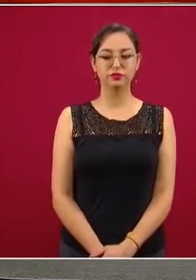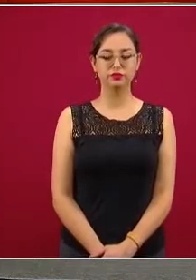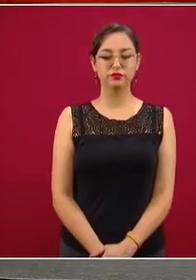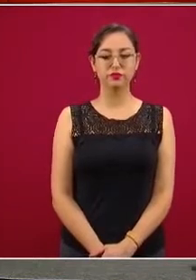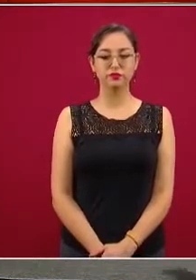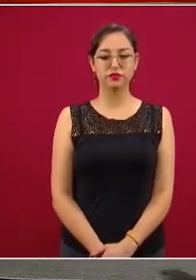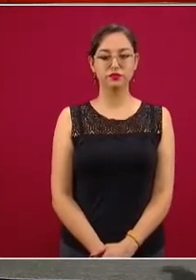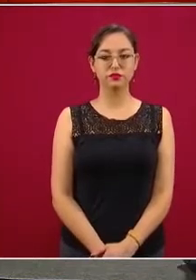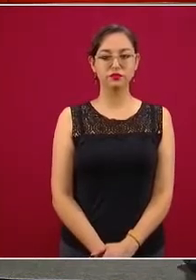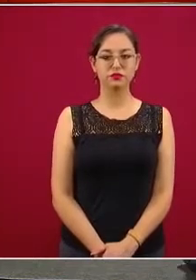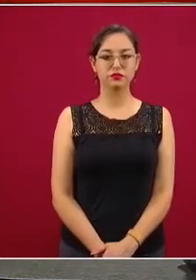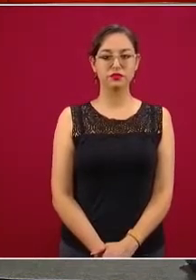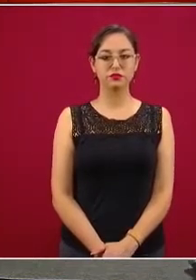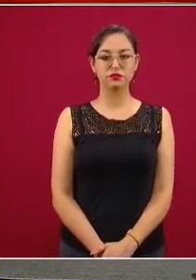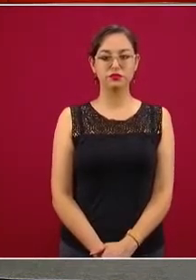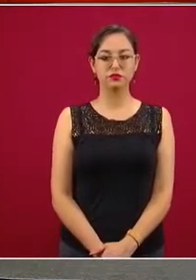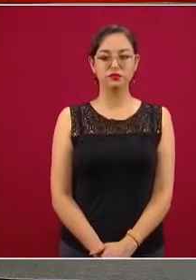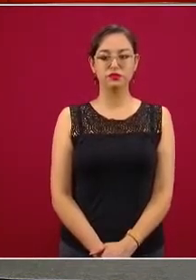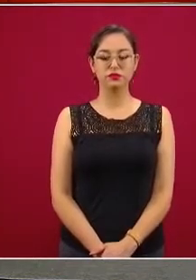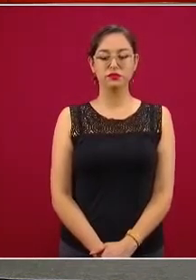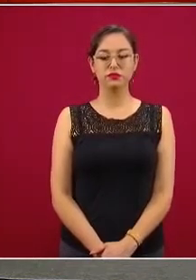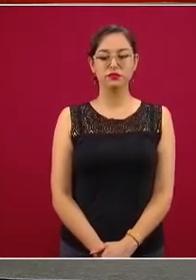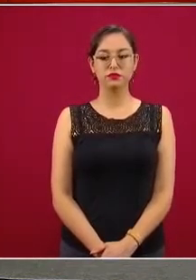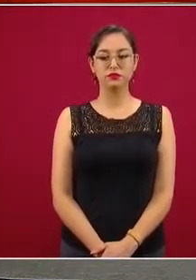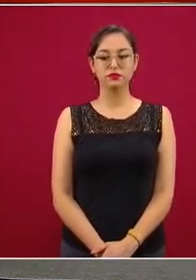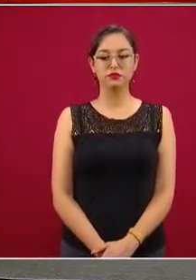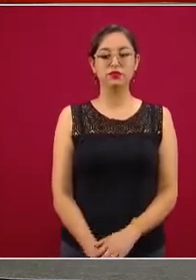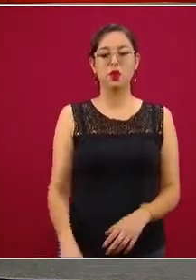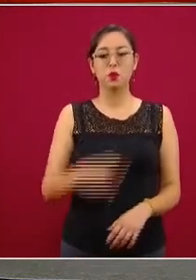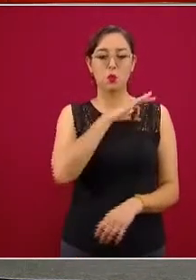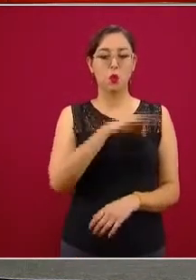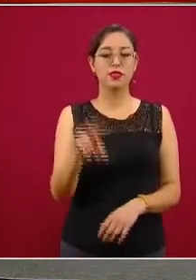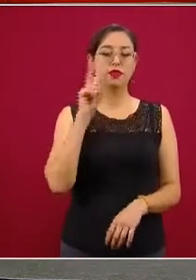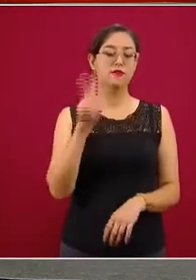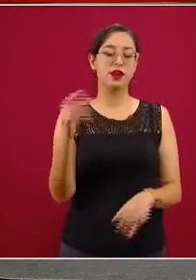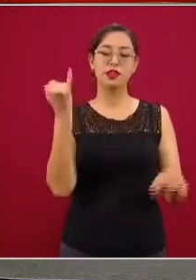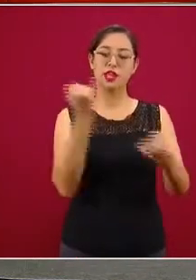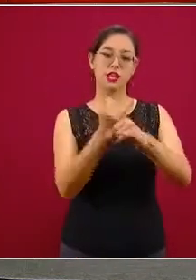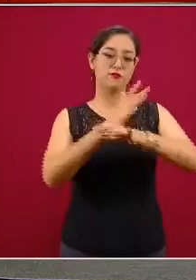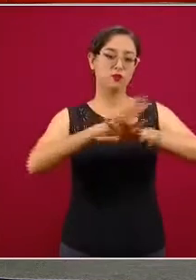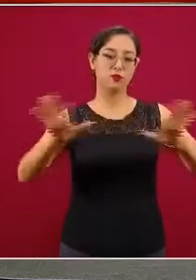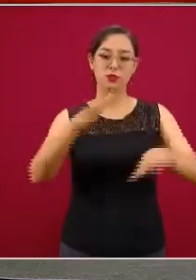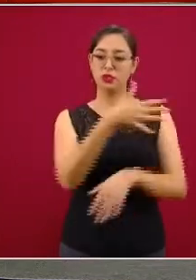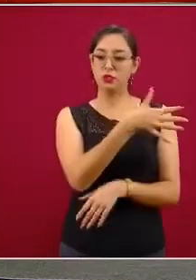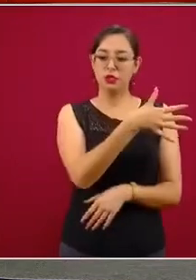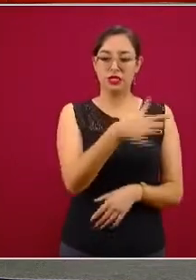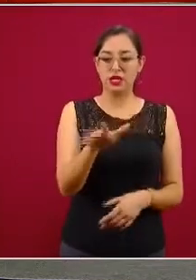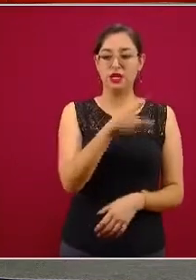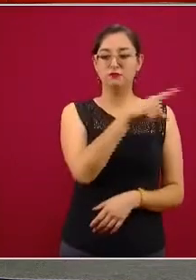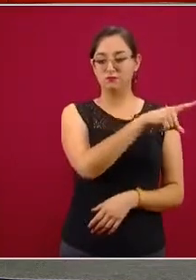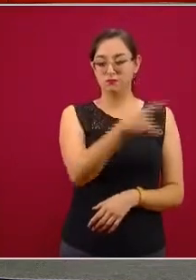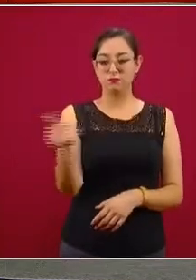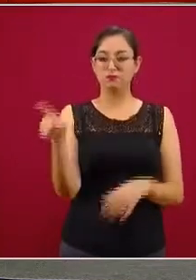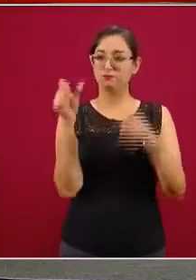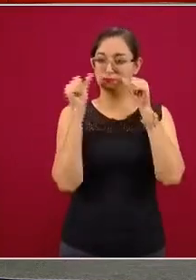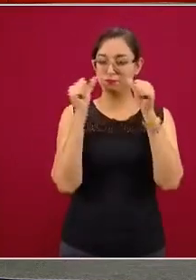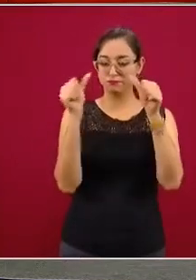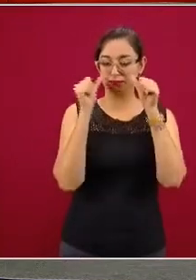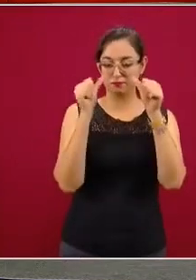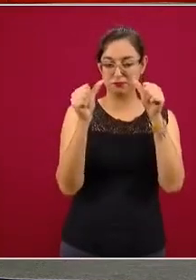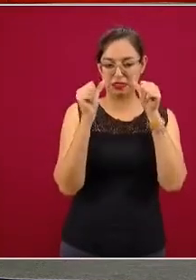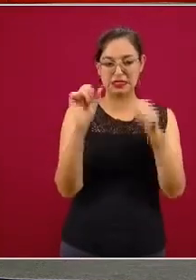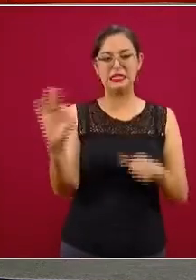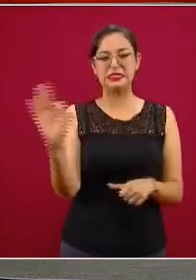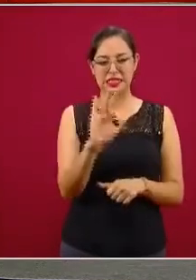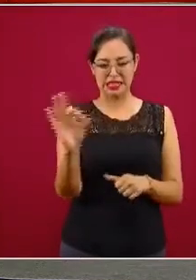Bueno, estos son algunos datos muy generales que yo quería que ustedes tuvieran muy presentes y seguramente ya los